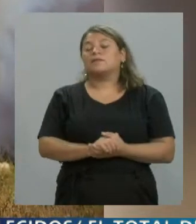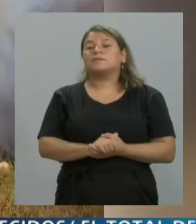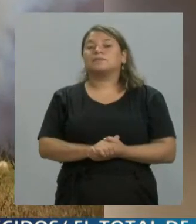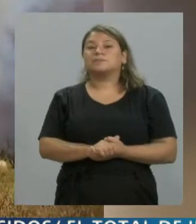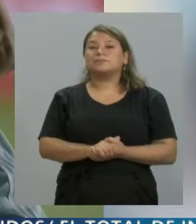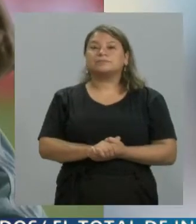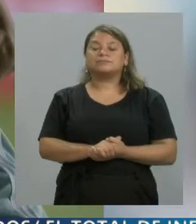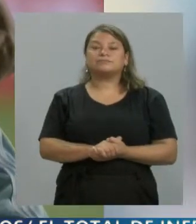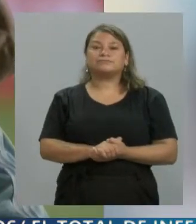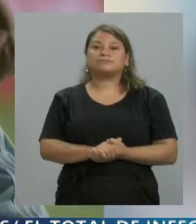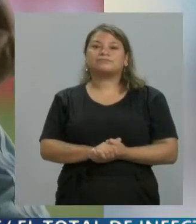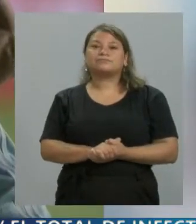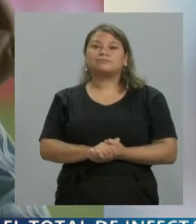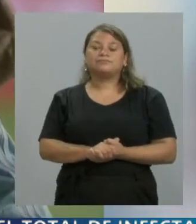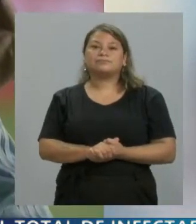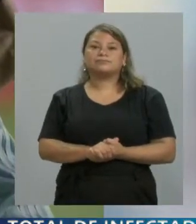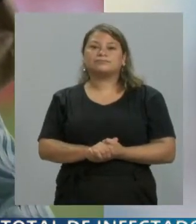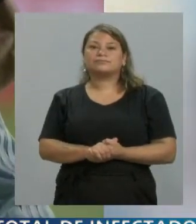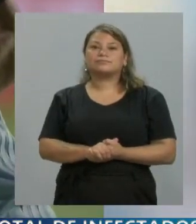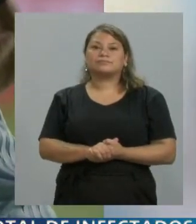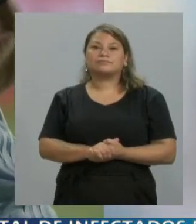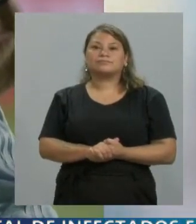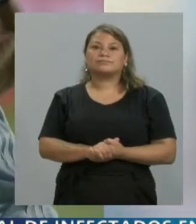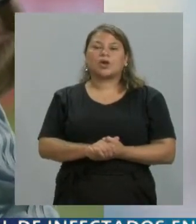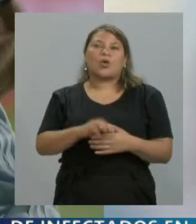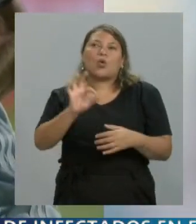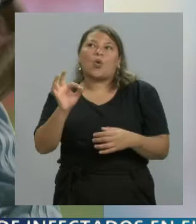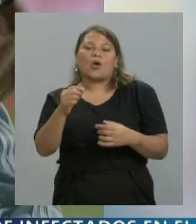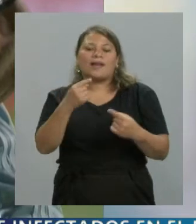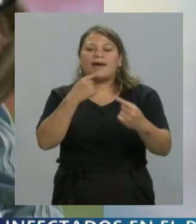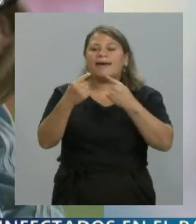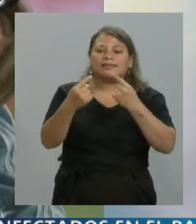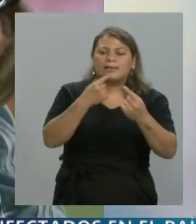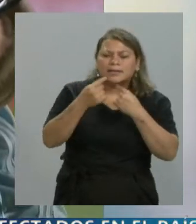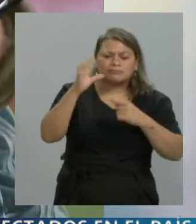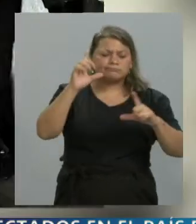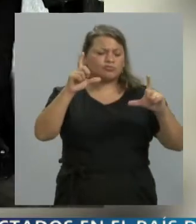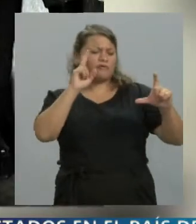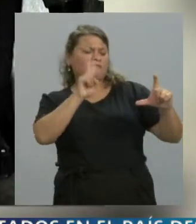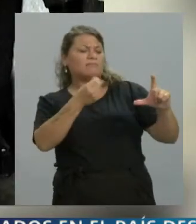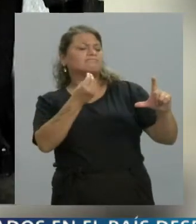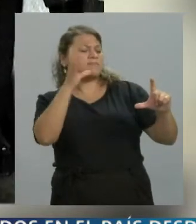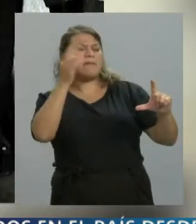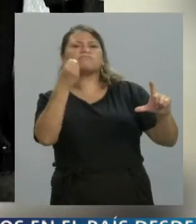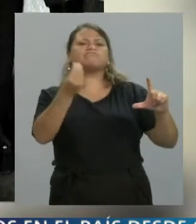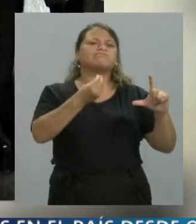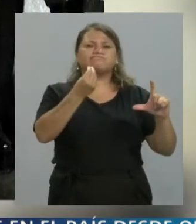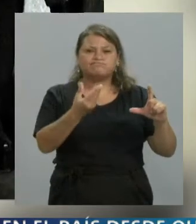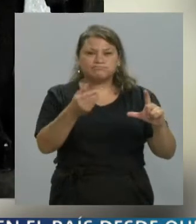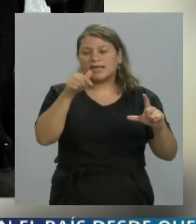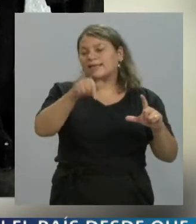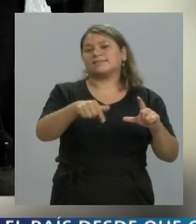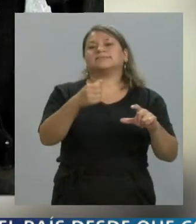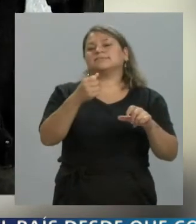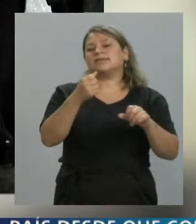o en determinadas entrevistas. Básicamente en eso se basa